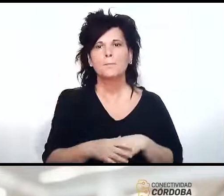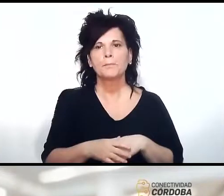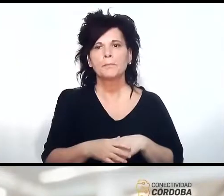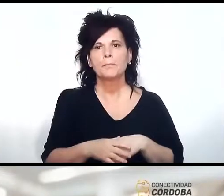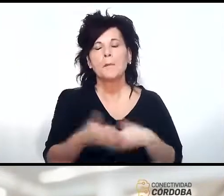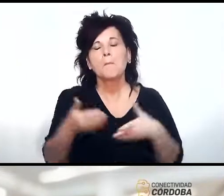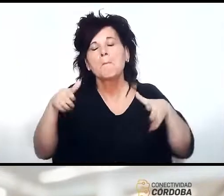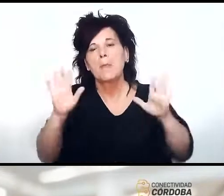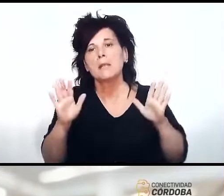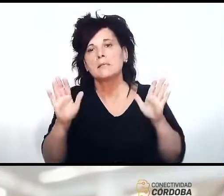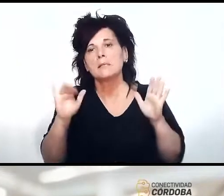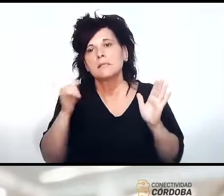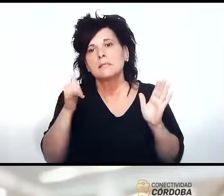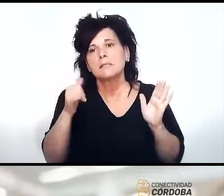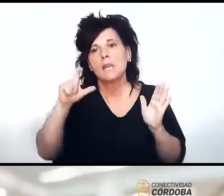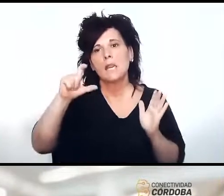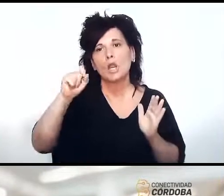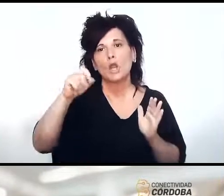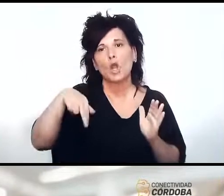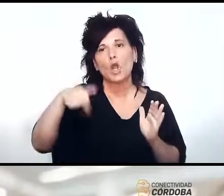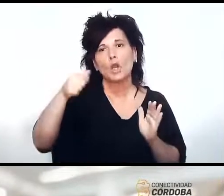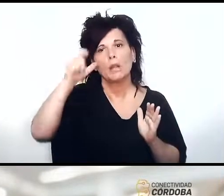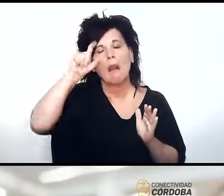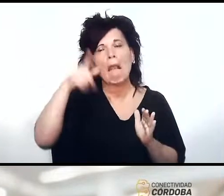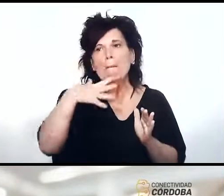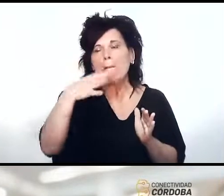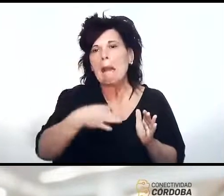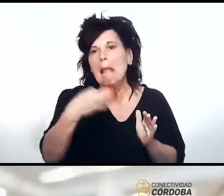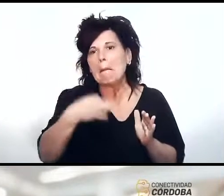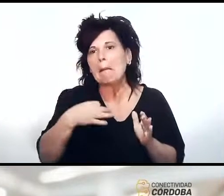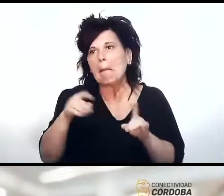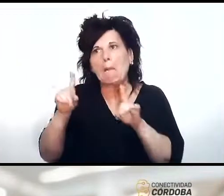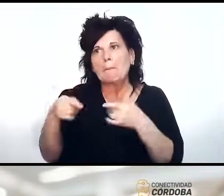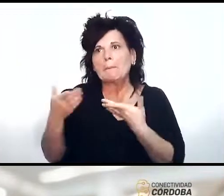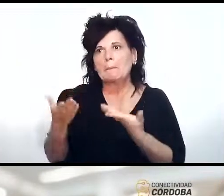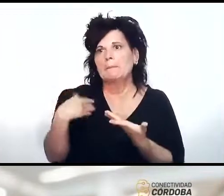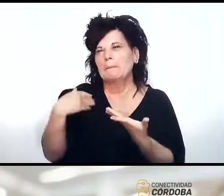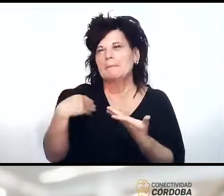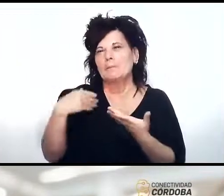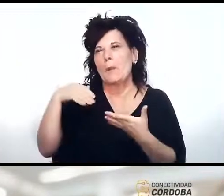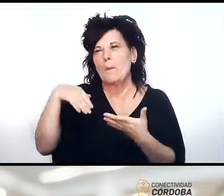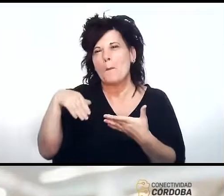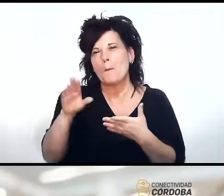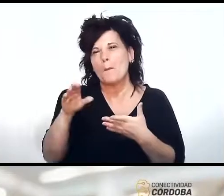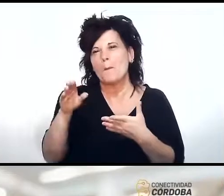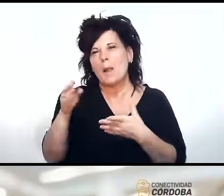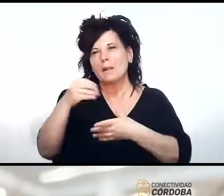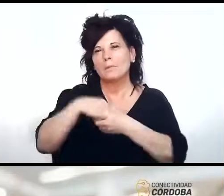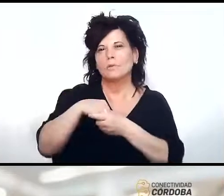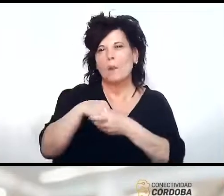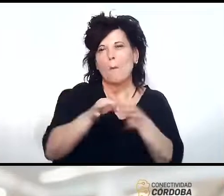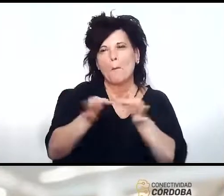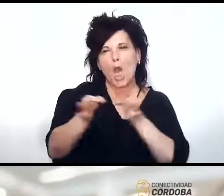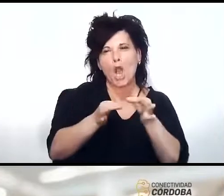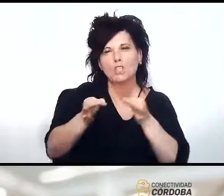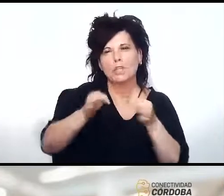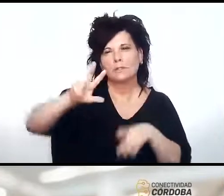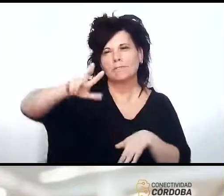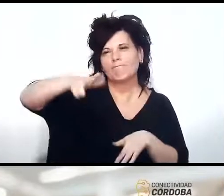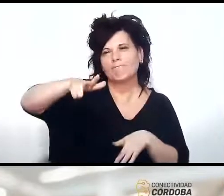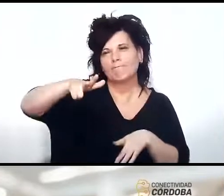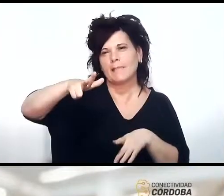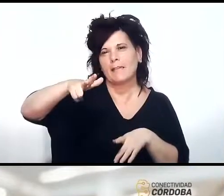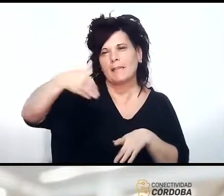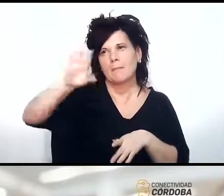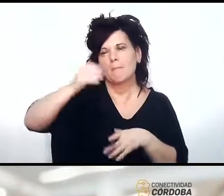quizás si la CONAE la verdad que no lo sé porque yo estoy más involucrada en los proyectos satelitales por ahí los